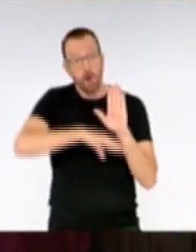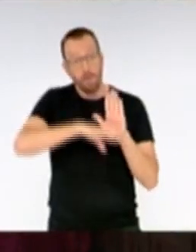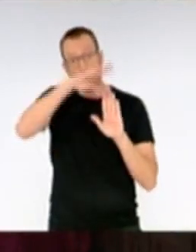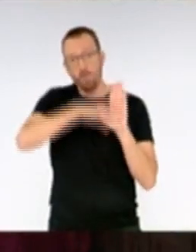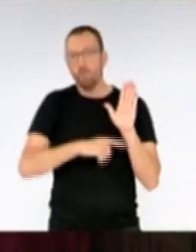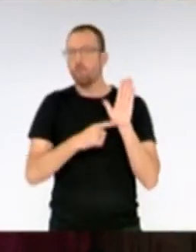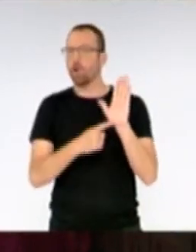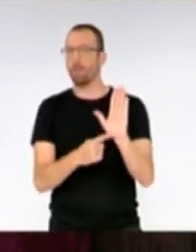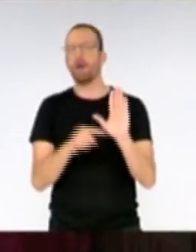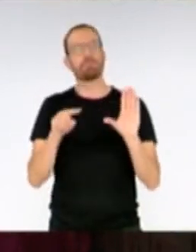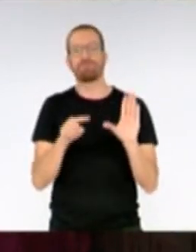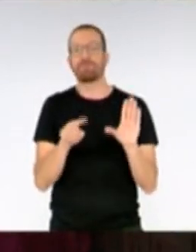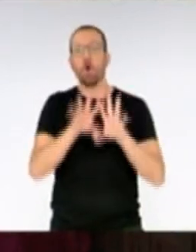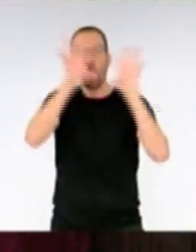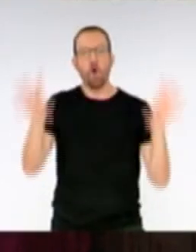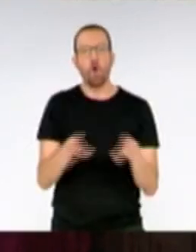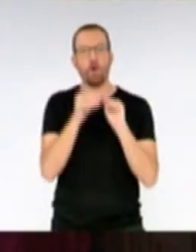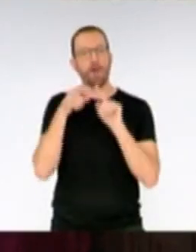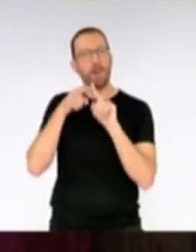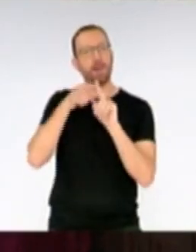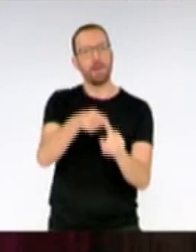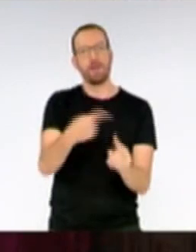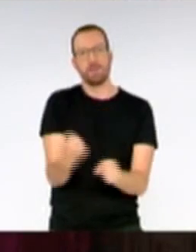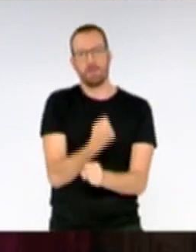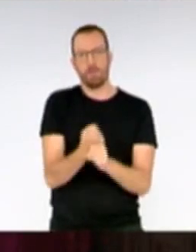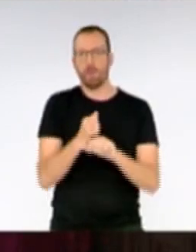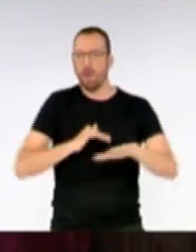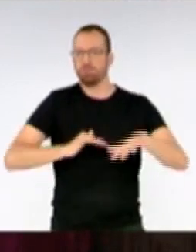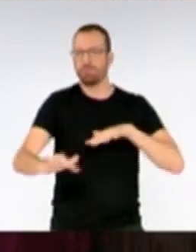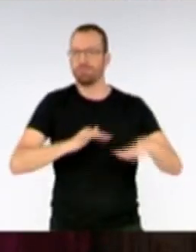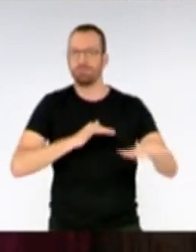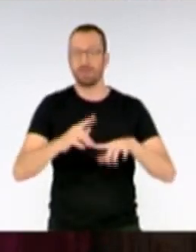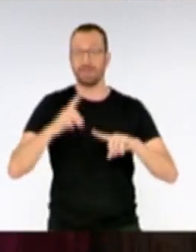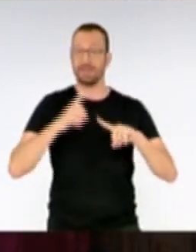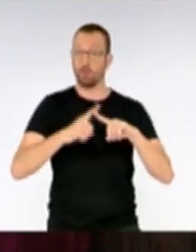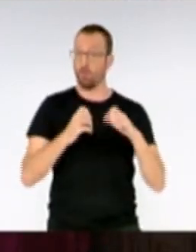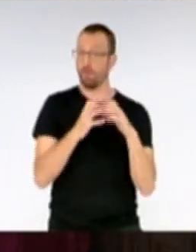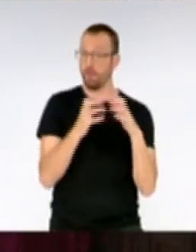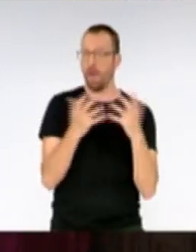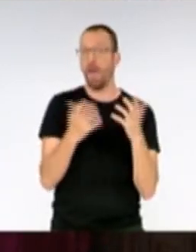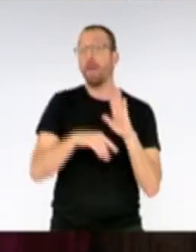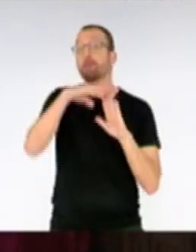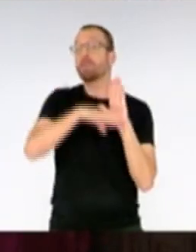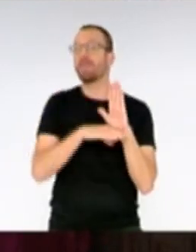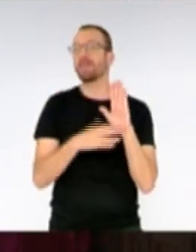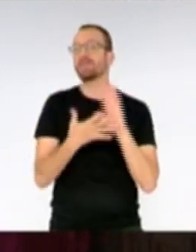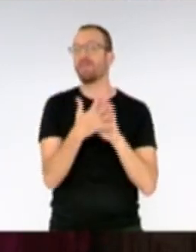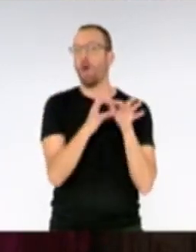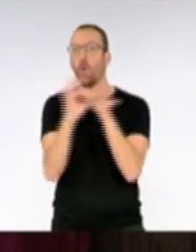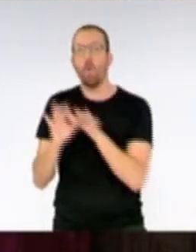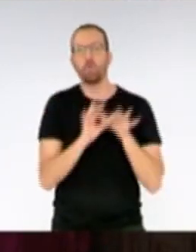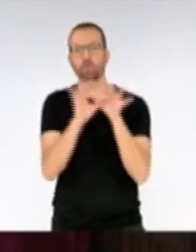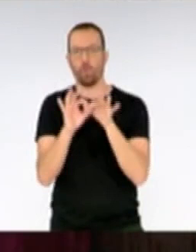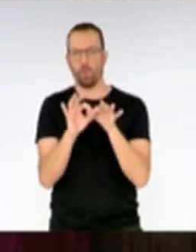creo que de manera global lo que tenemos que trabajar es en la reactivación de la ciudad. Medidas son conjuntas dentro del